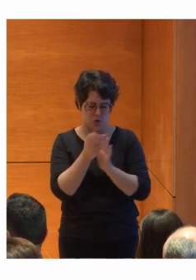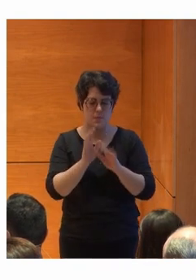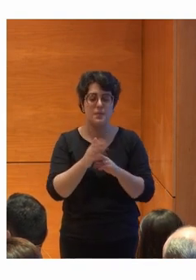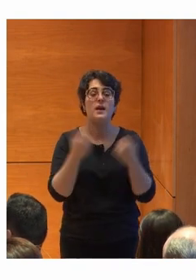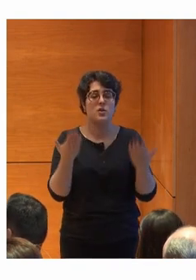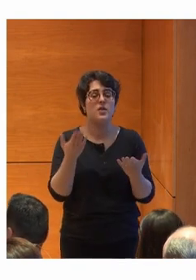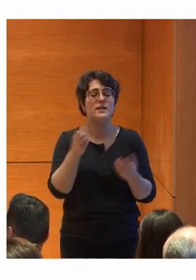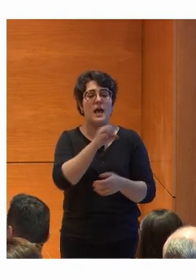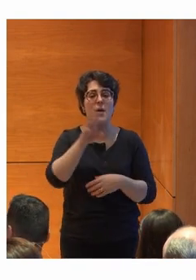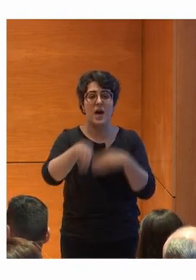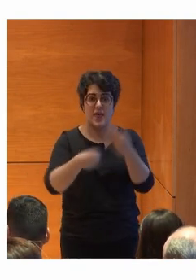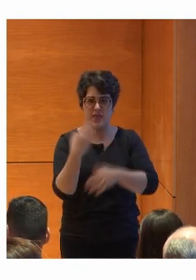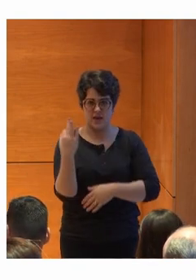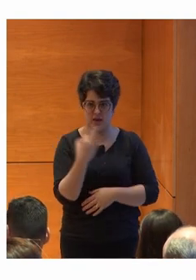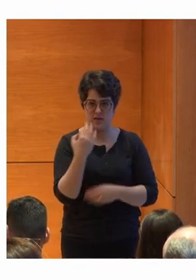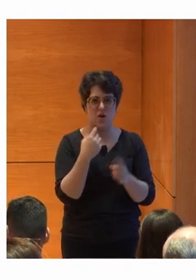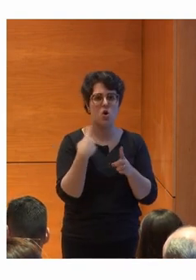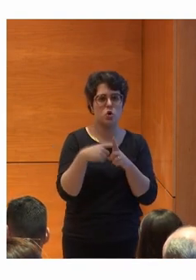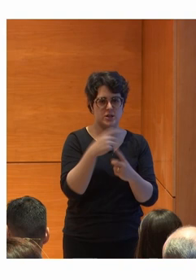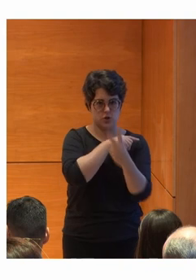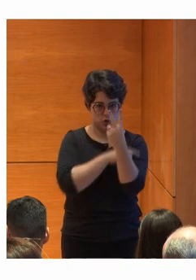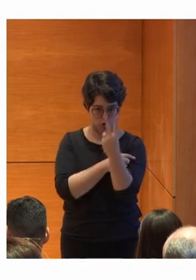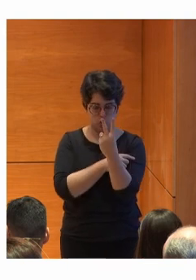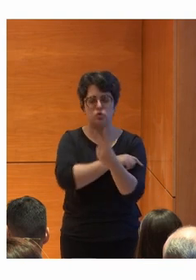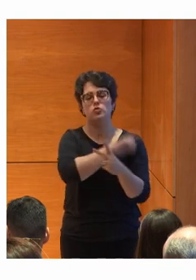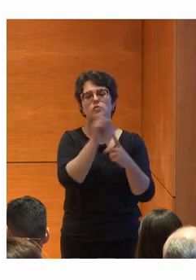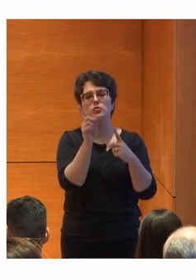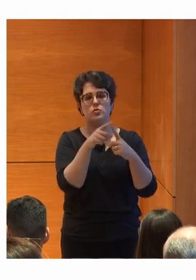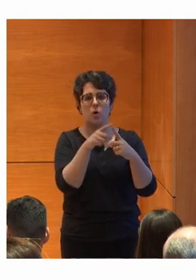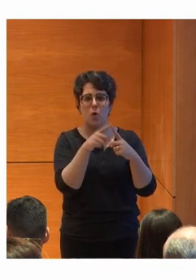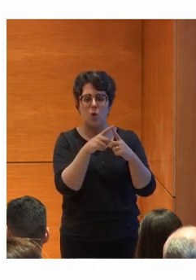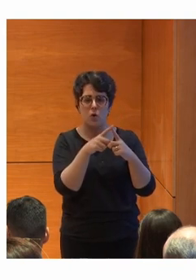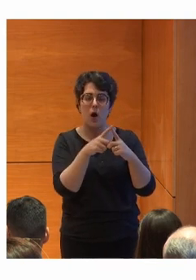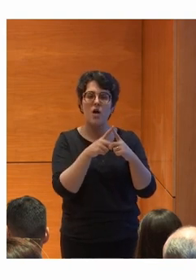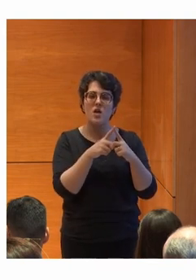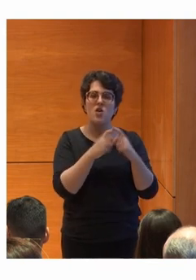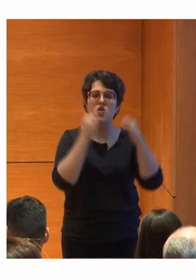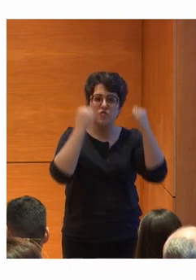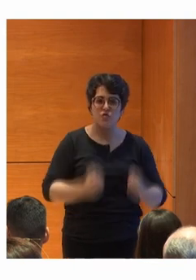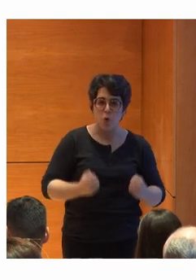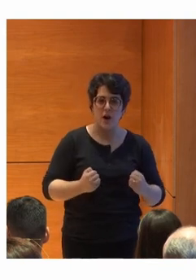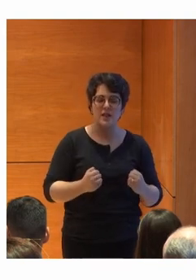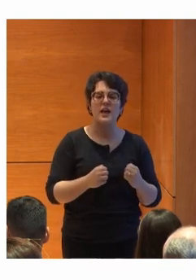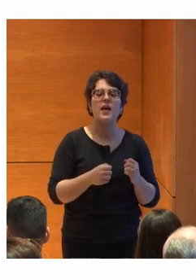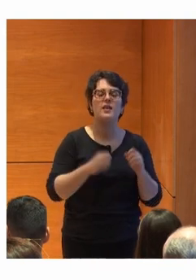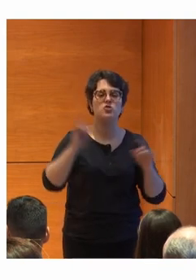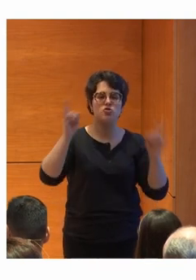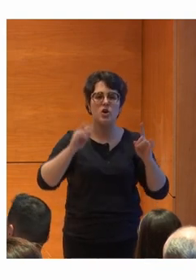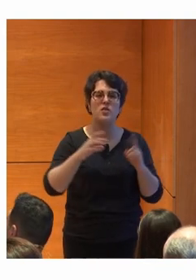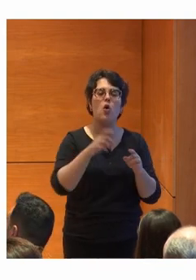aplicación primero es... hace dos cosas. Por un lado, medir la intensidad en decibelios.